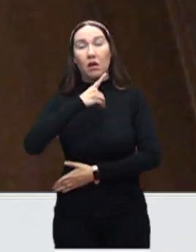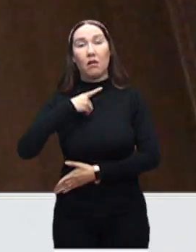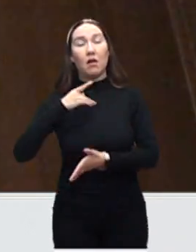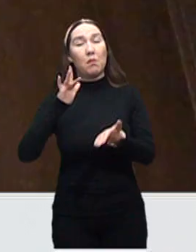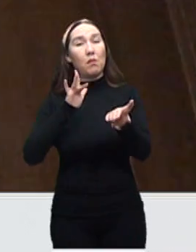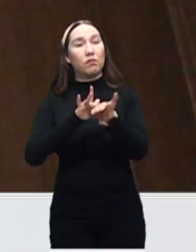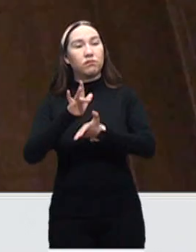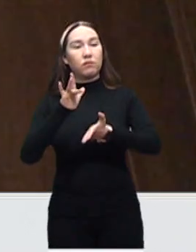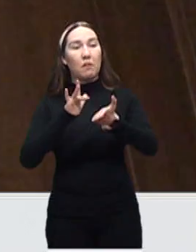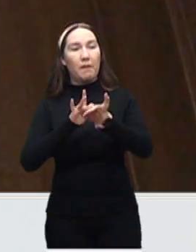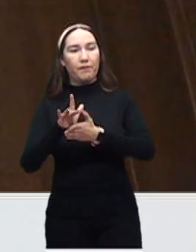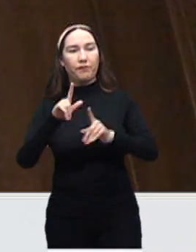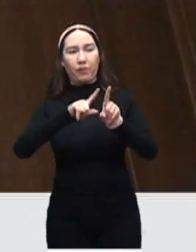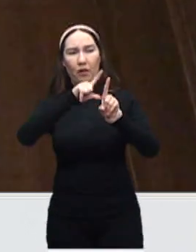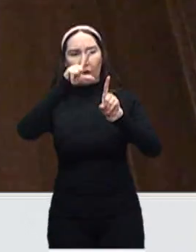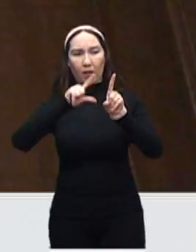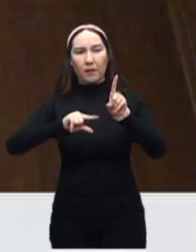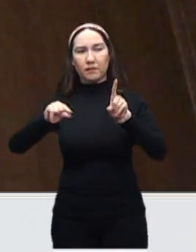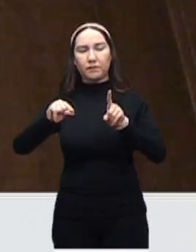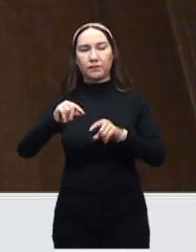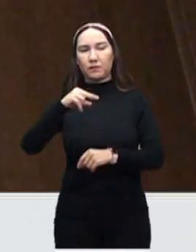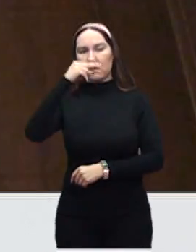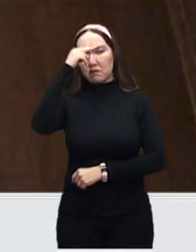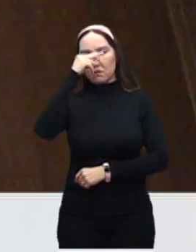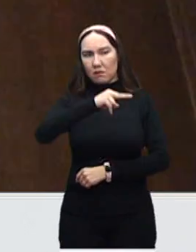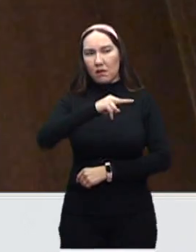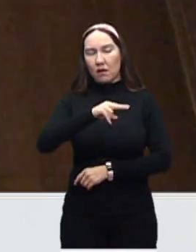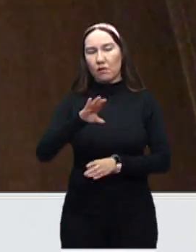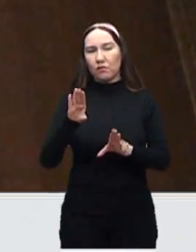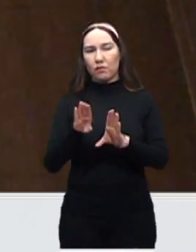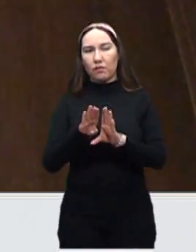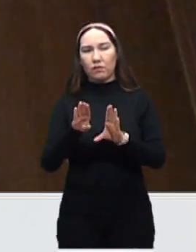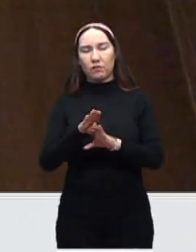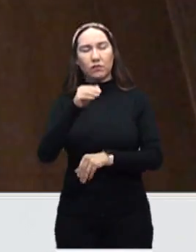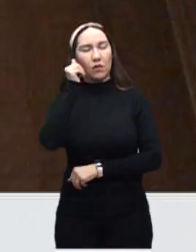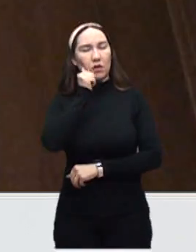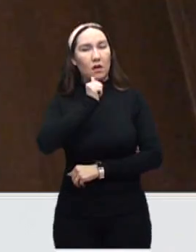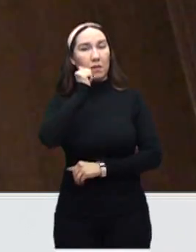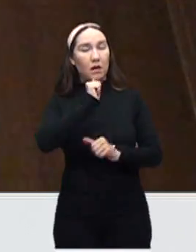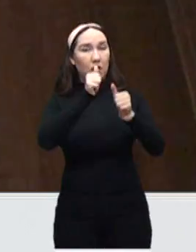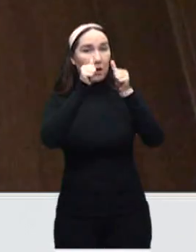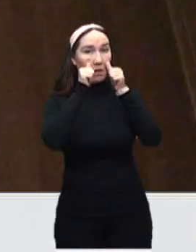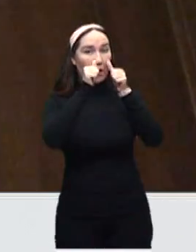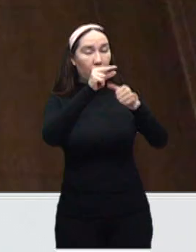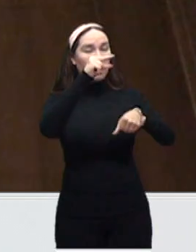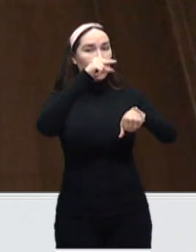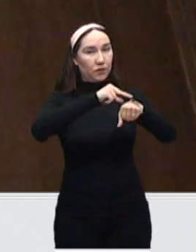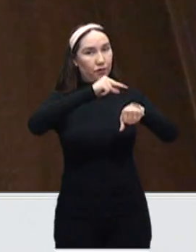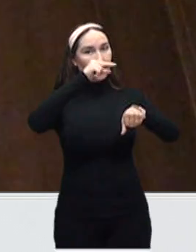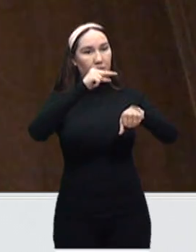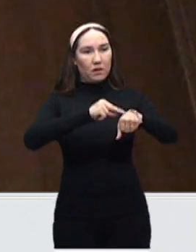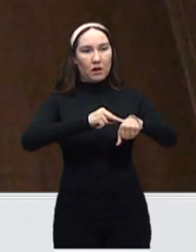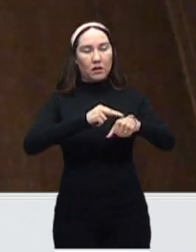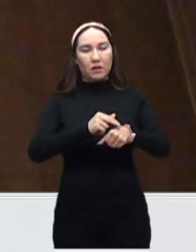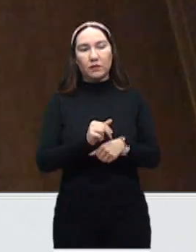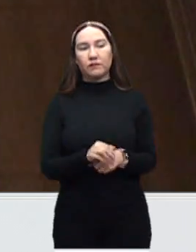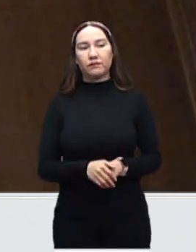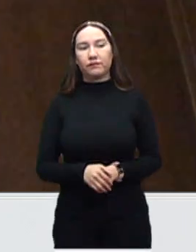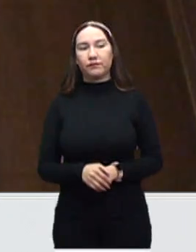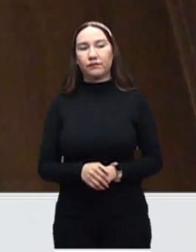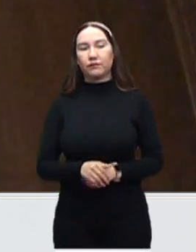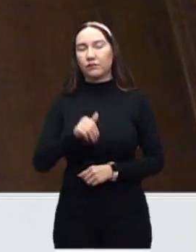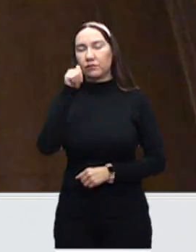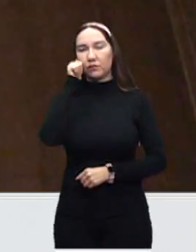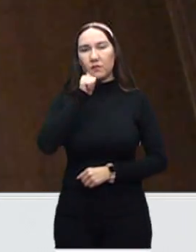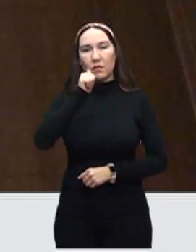sin descuidar, desde luego, la atención médica que se brinda en nuestro estado y sin descuidar ningún servicio, ningún